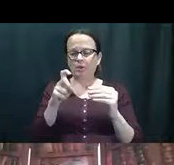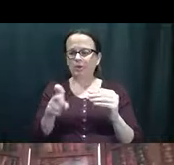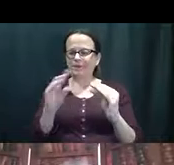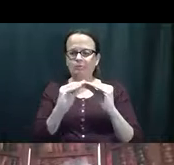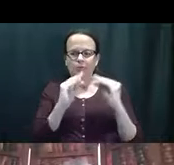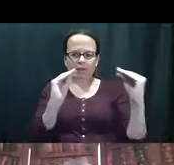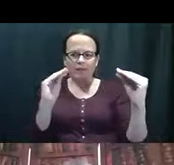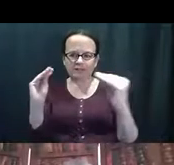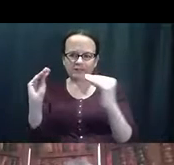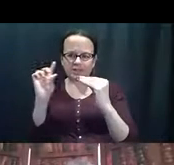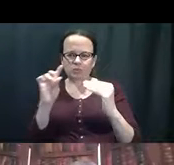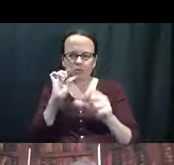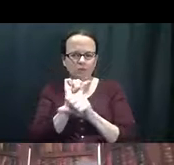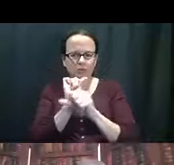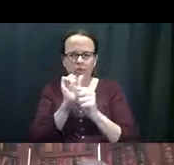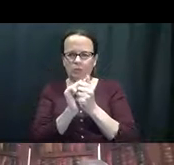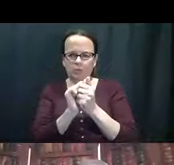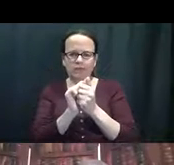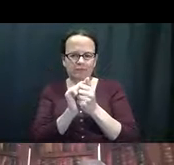nosotros necesitamos más educación.